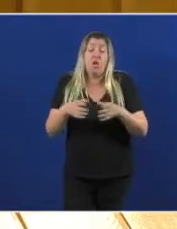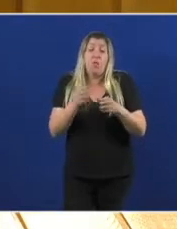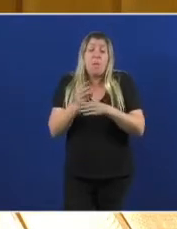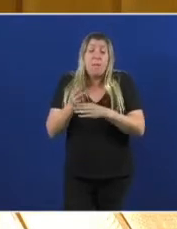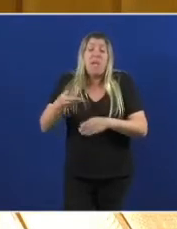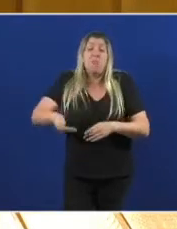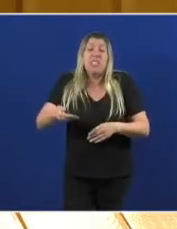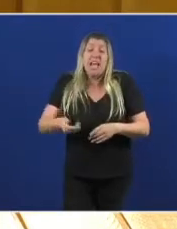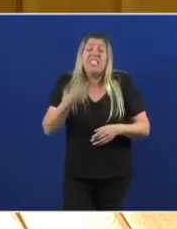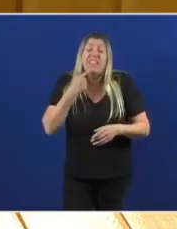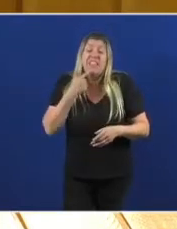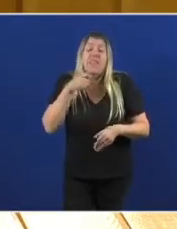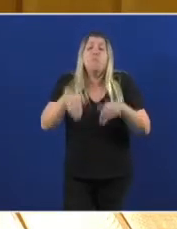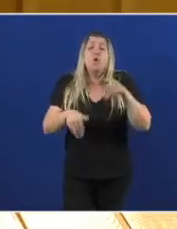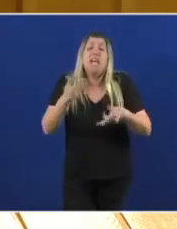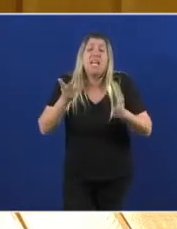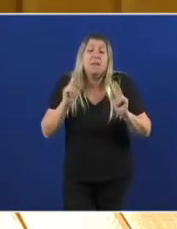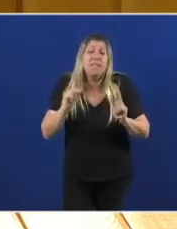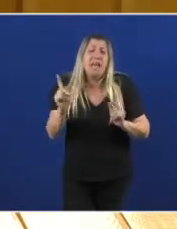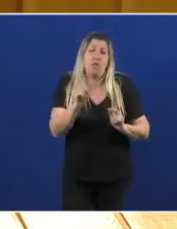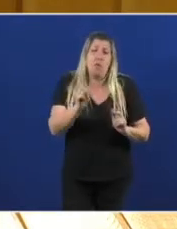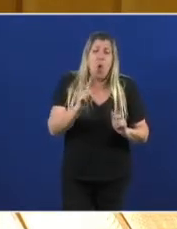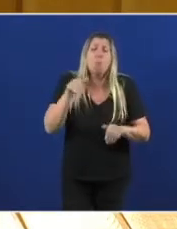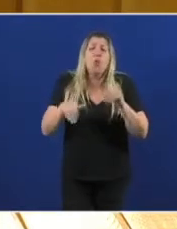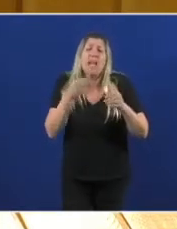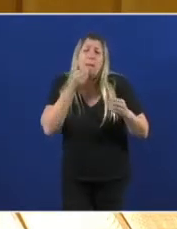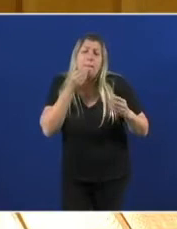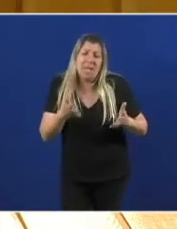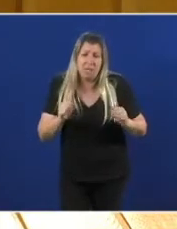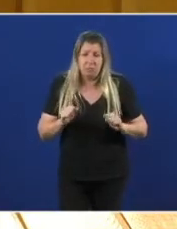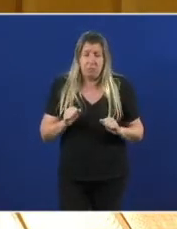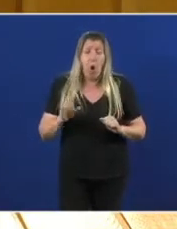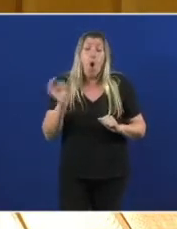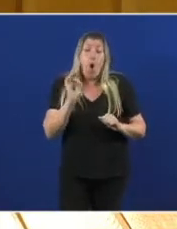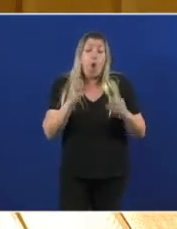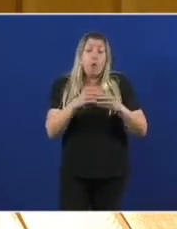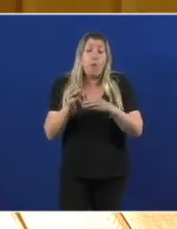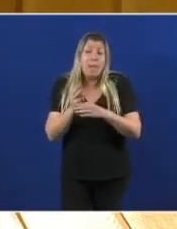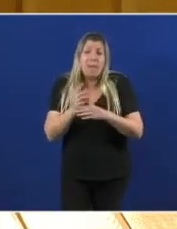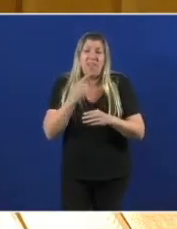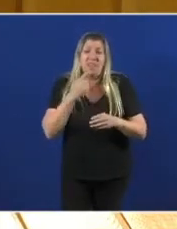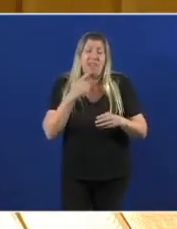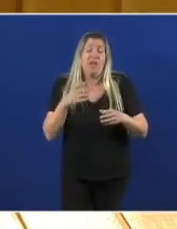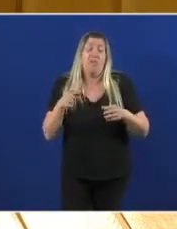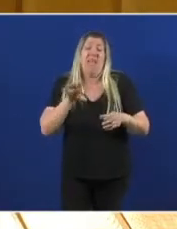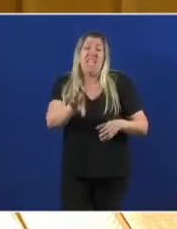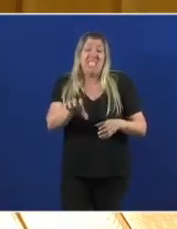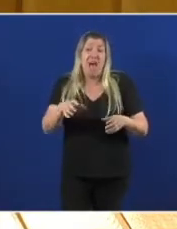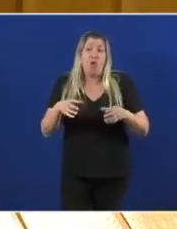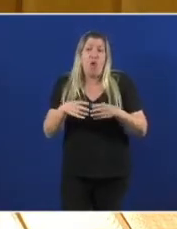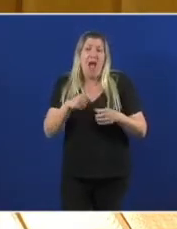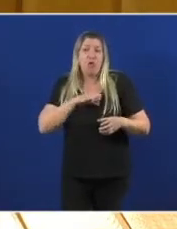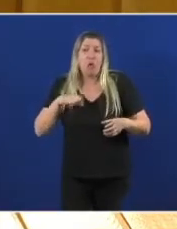non é votar en liberdade senón votar ben o PP que despreza o Estado das autonomías imagínense o que pode decir dun Estado